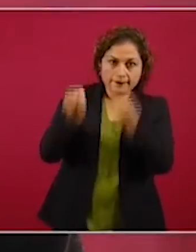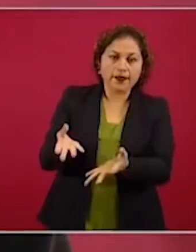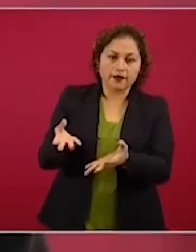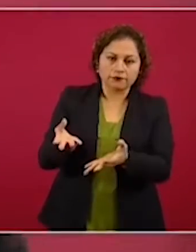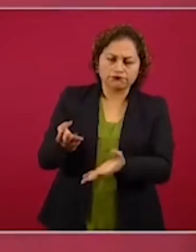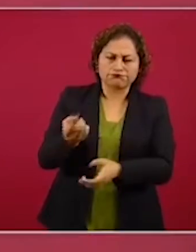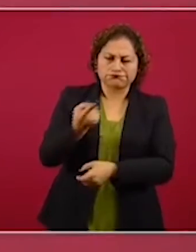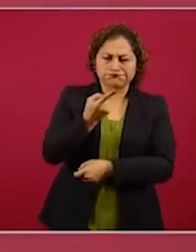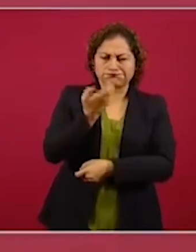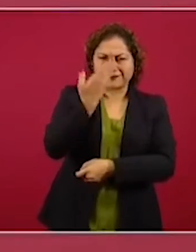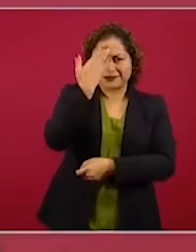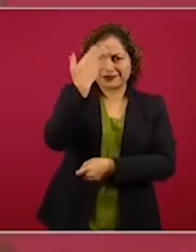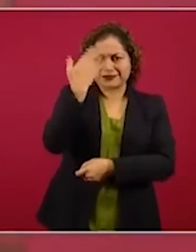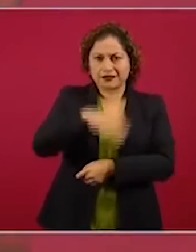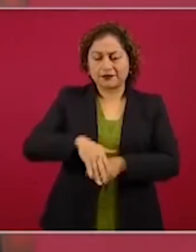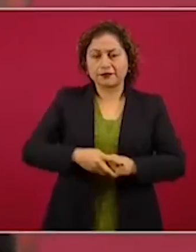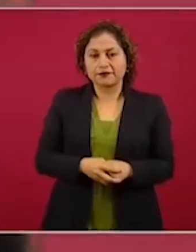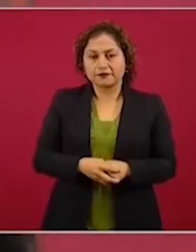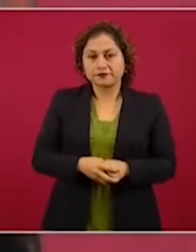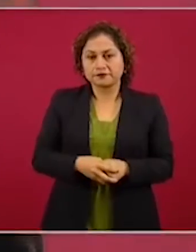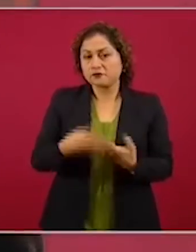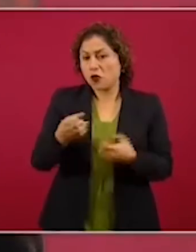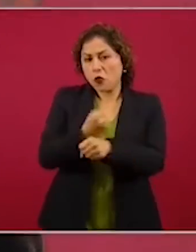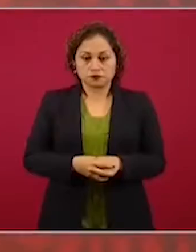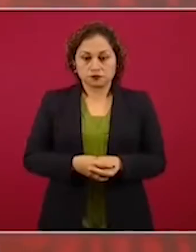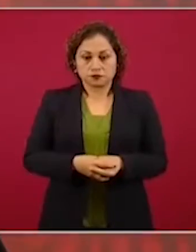de empleo.